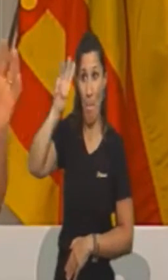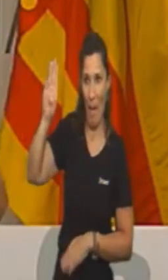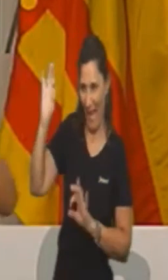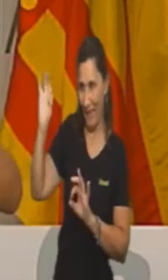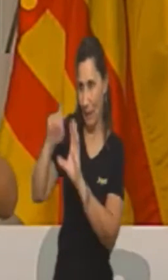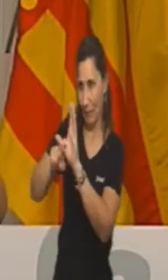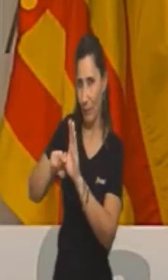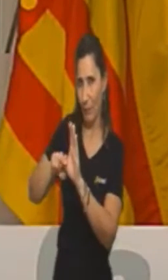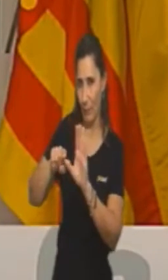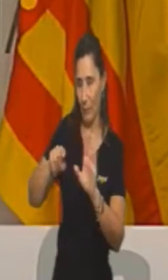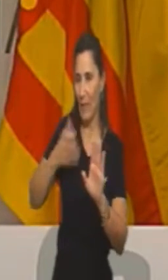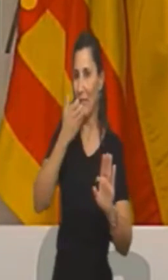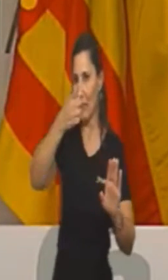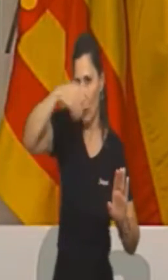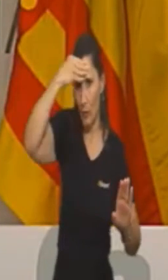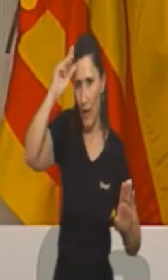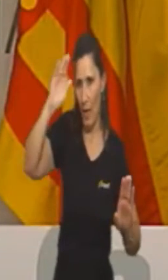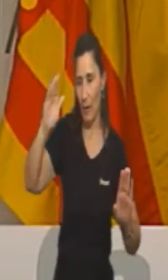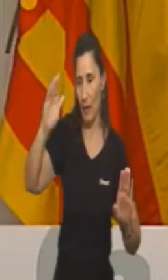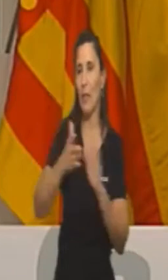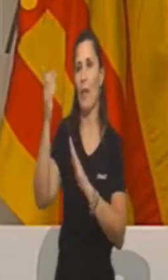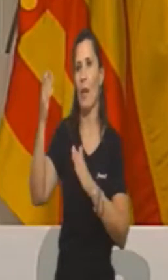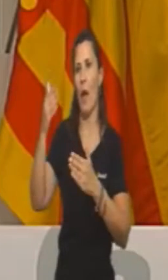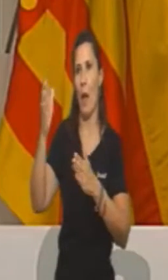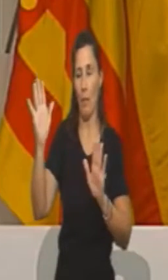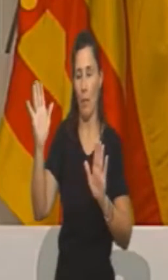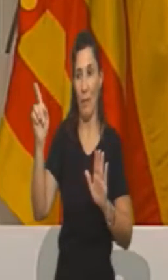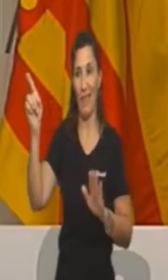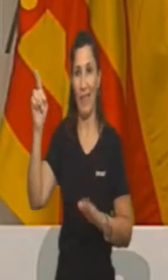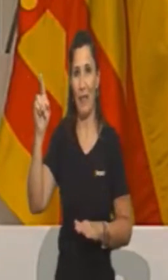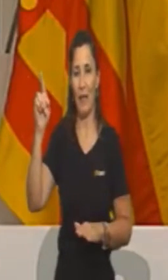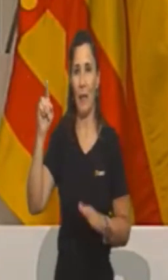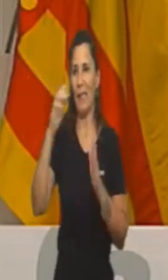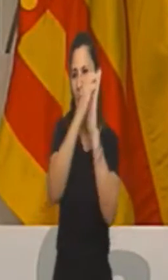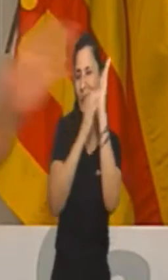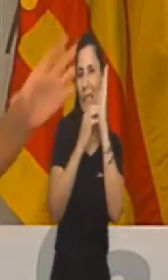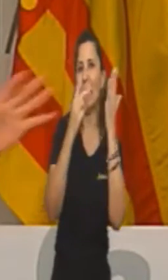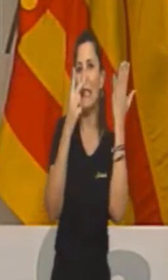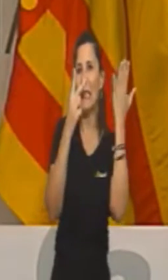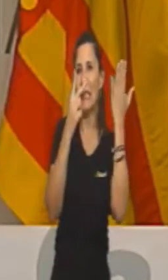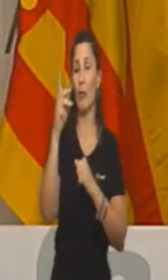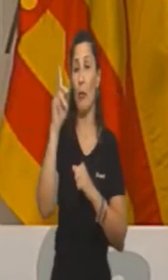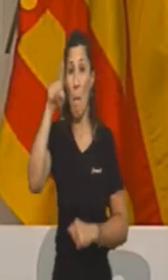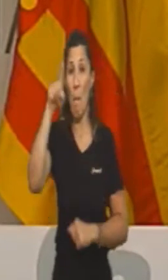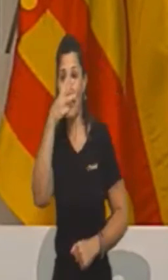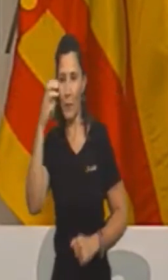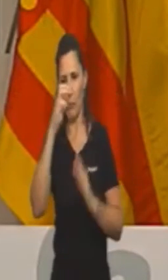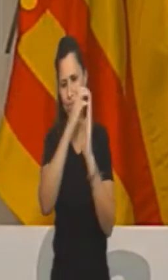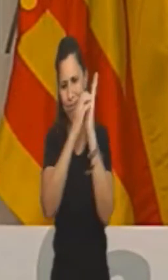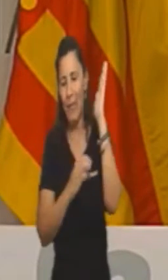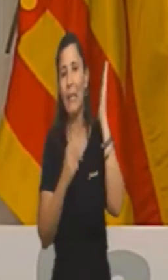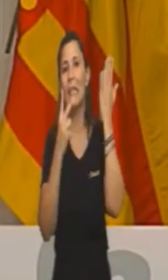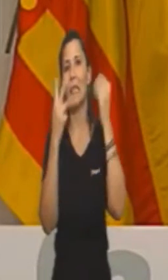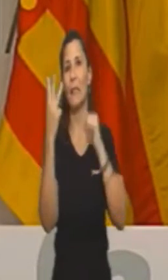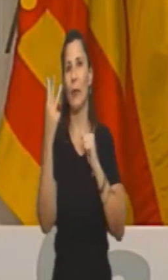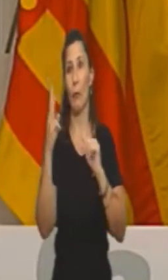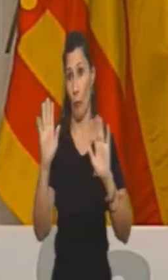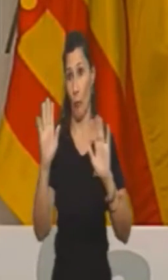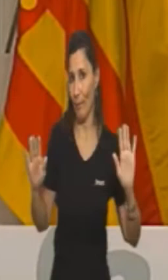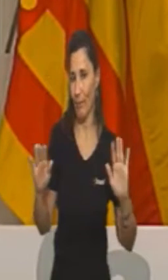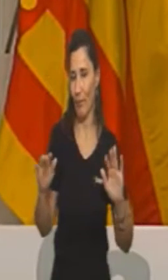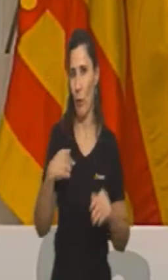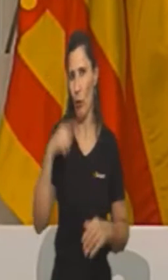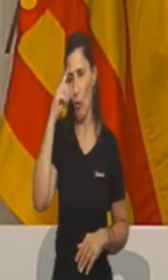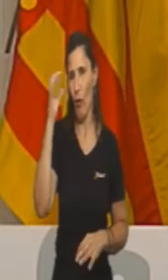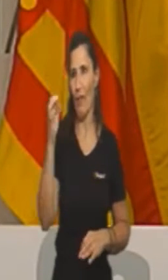se lo recuerdo a los que dicen que han destapado no sé qué, a 78 millones. 1.378 millones. Yo